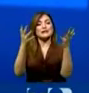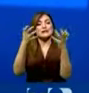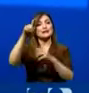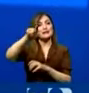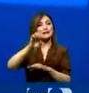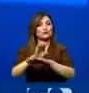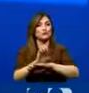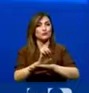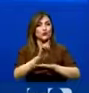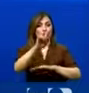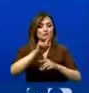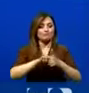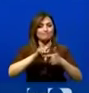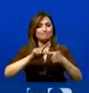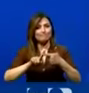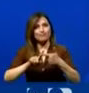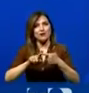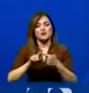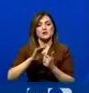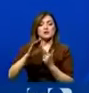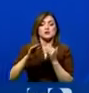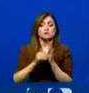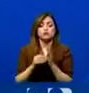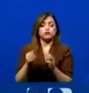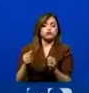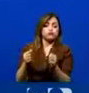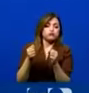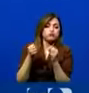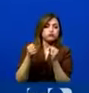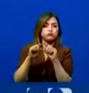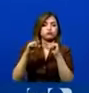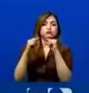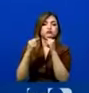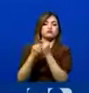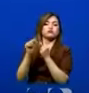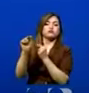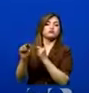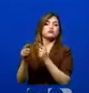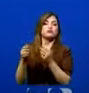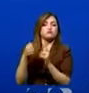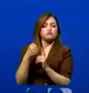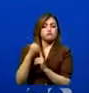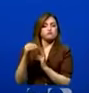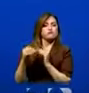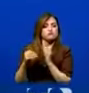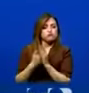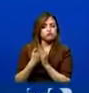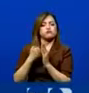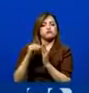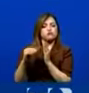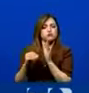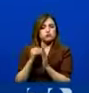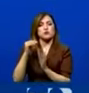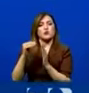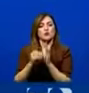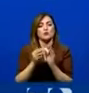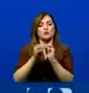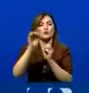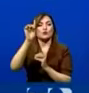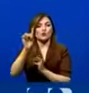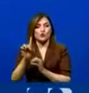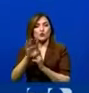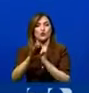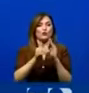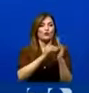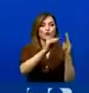y una oposición férrea desde un sector en el que fundamentalmente se encontraba UNES en contra de